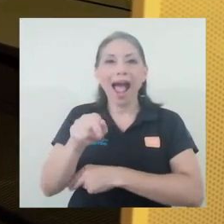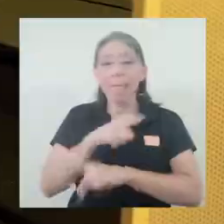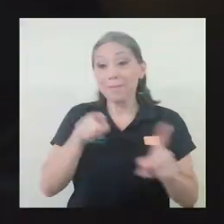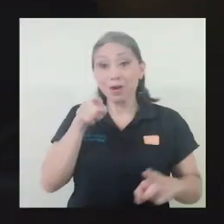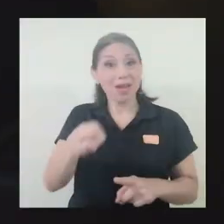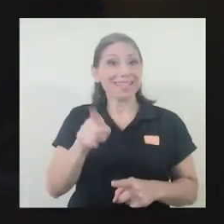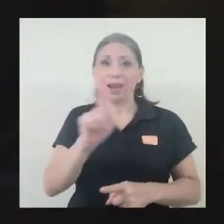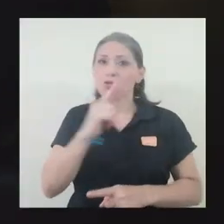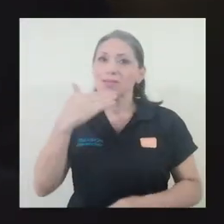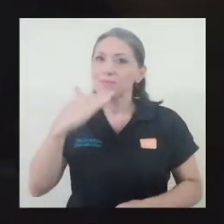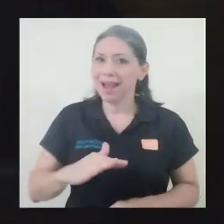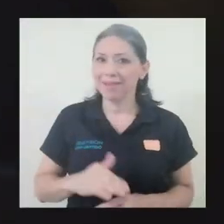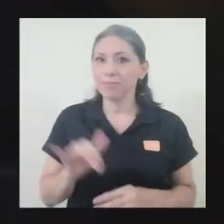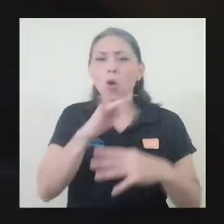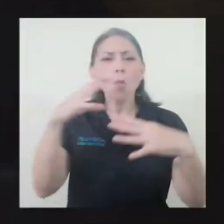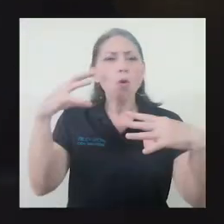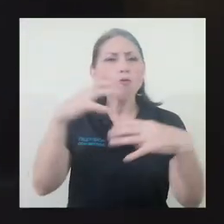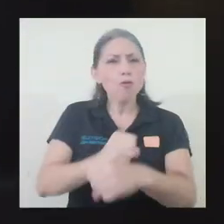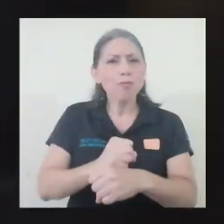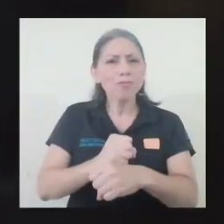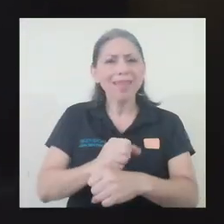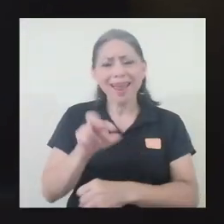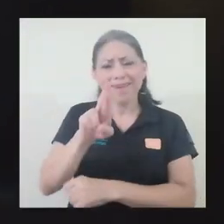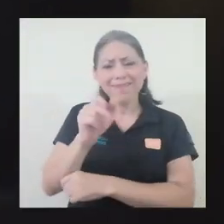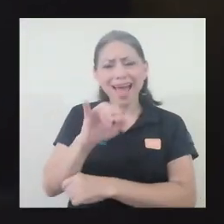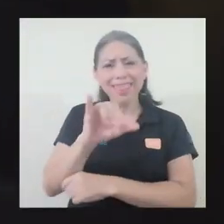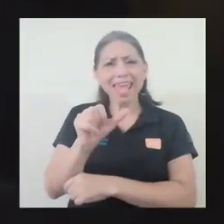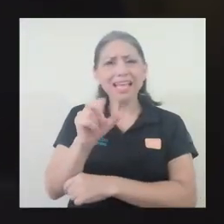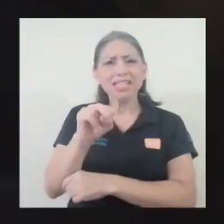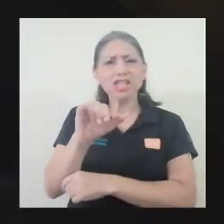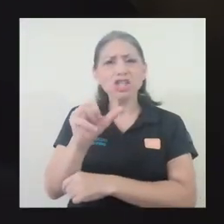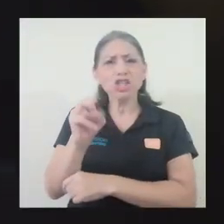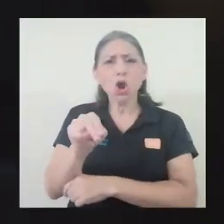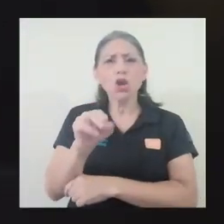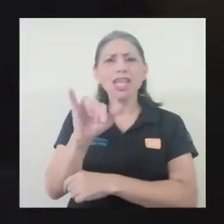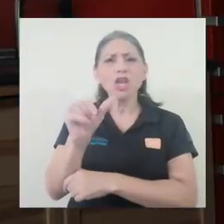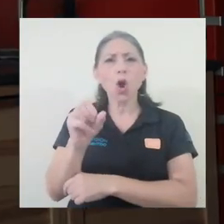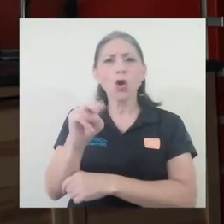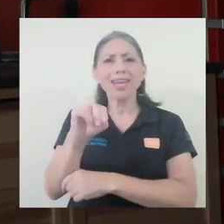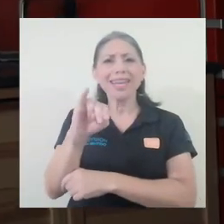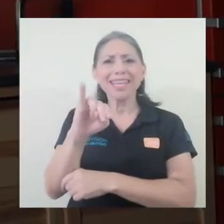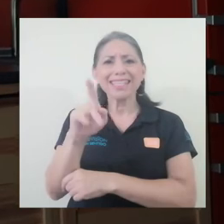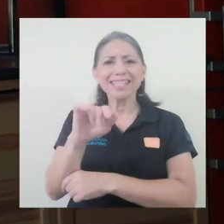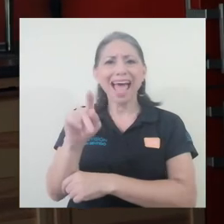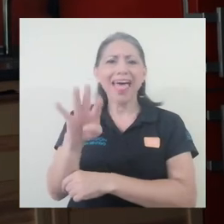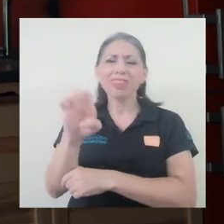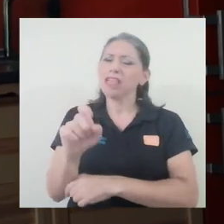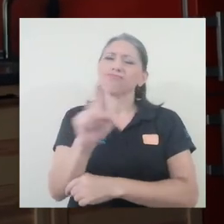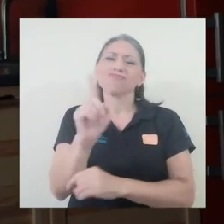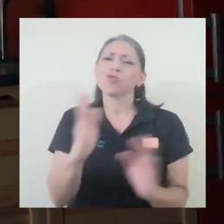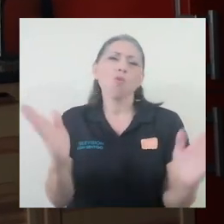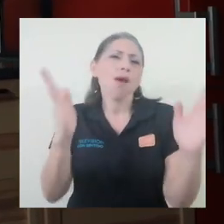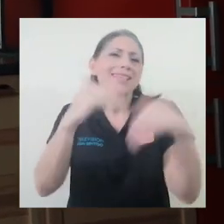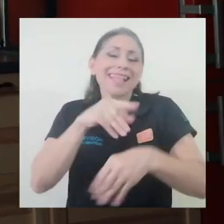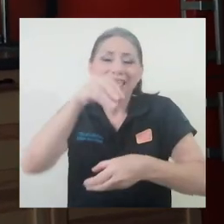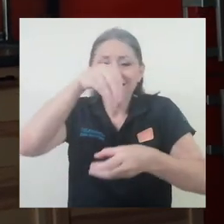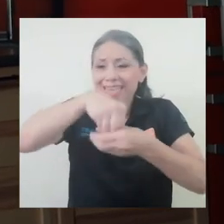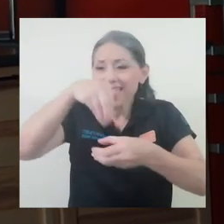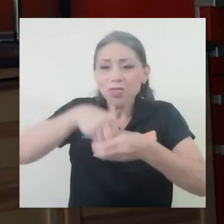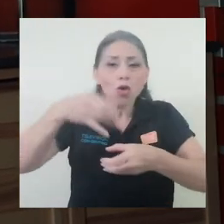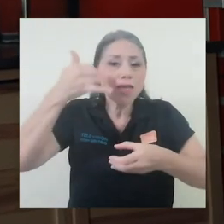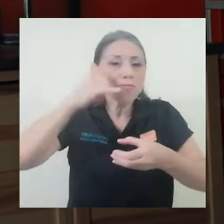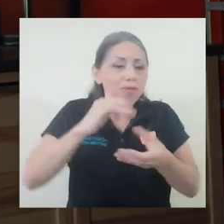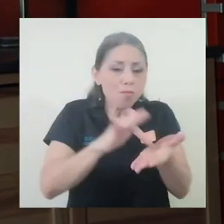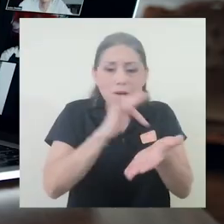En síntesis, en ningún momento la radiación ionizante está presente en los elementos de